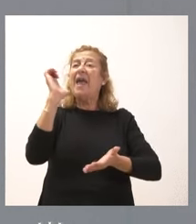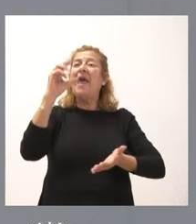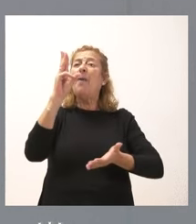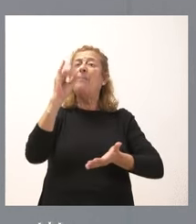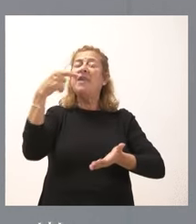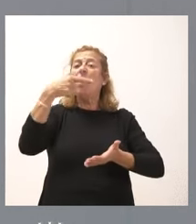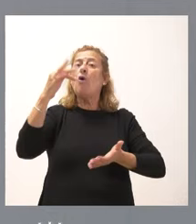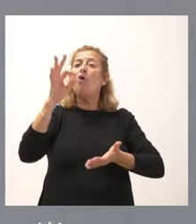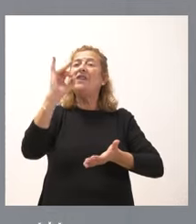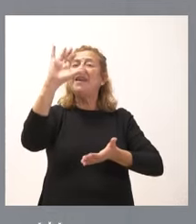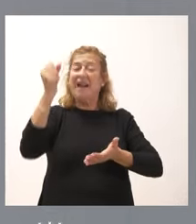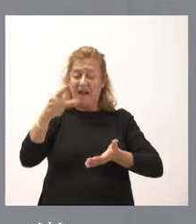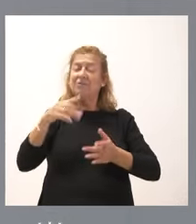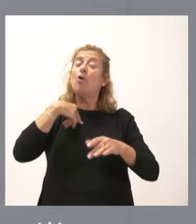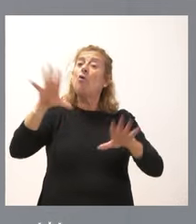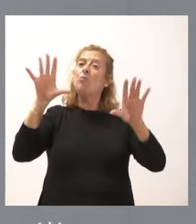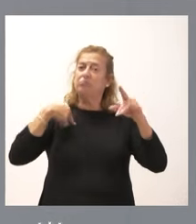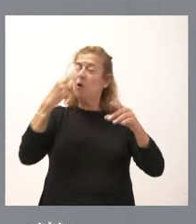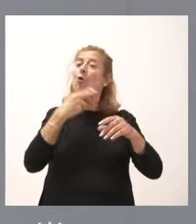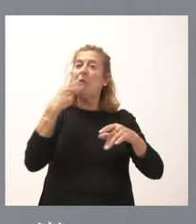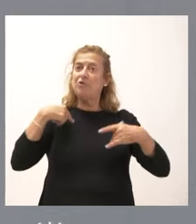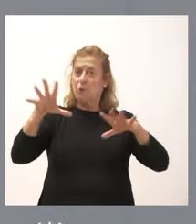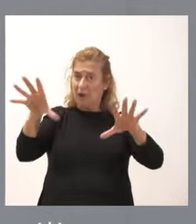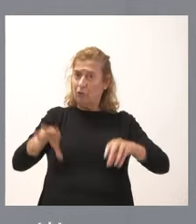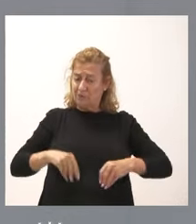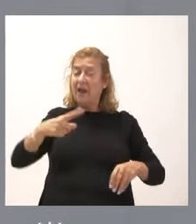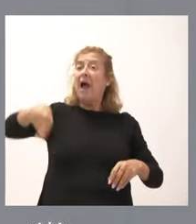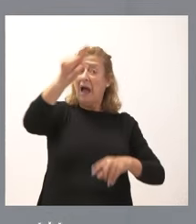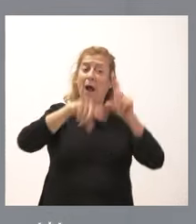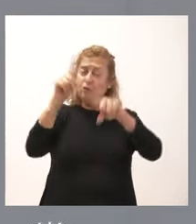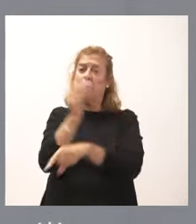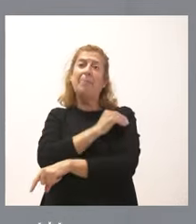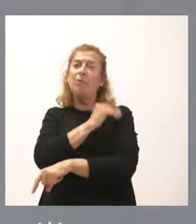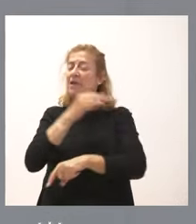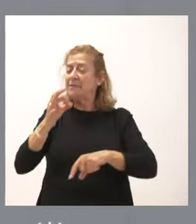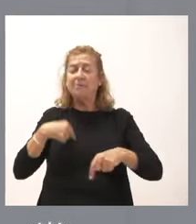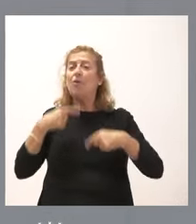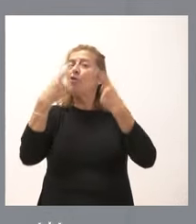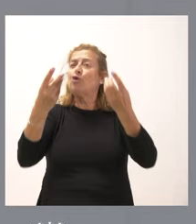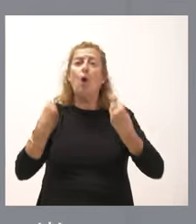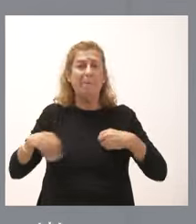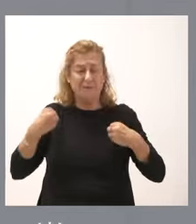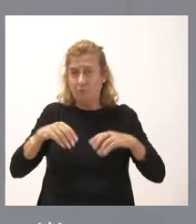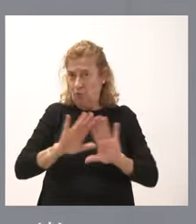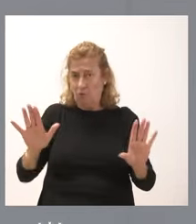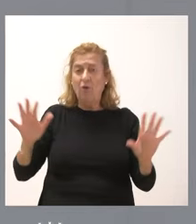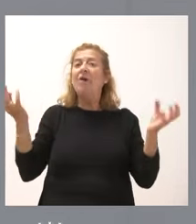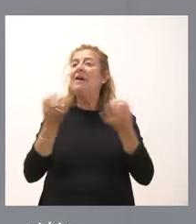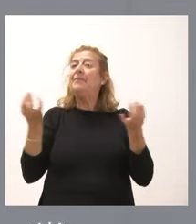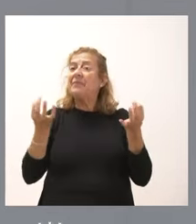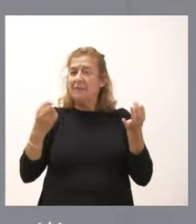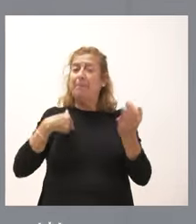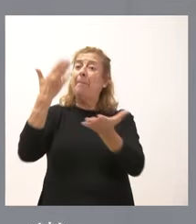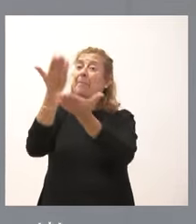compromiso que se asumió. Ustedes me han preguntado alguna vez por ello, y siempre hemos dicho lo mismo, que hemos